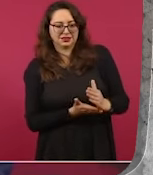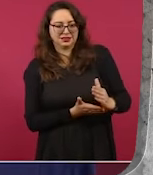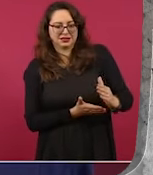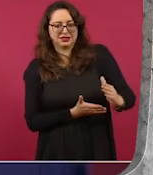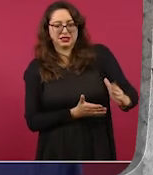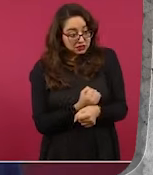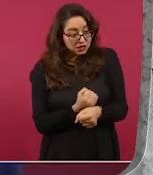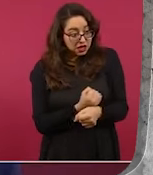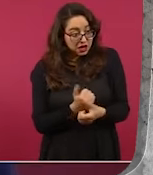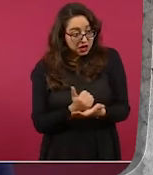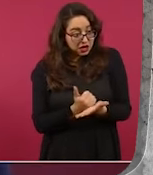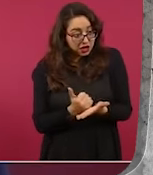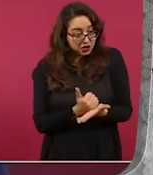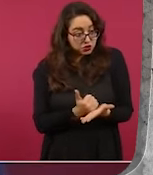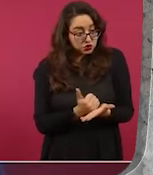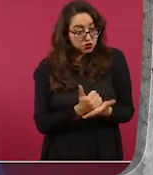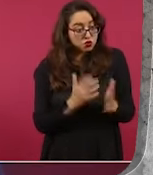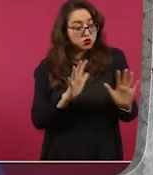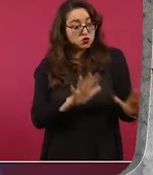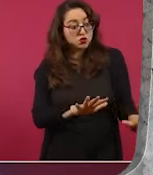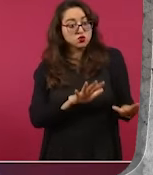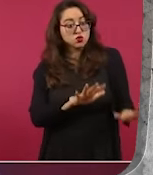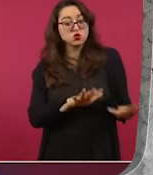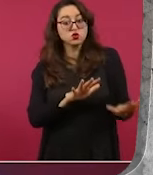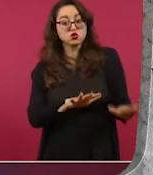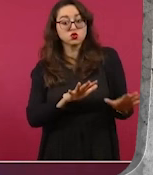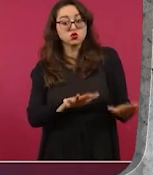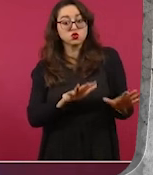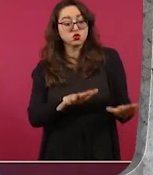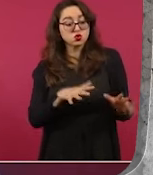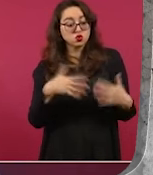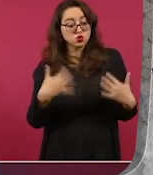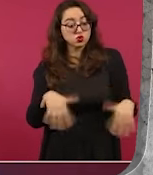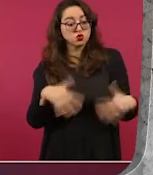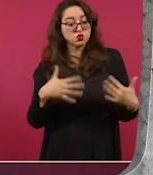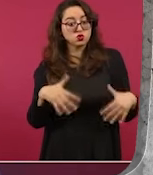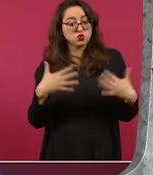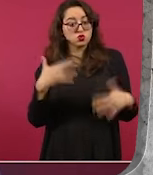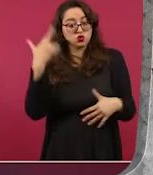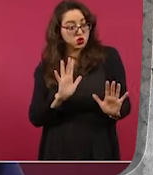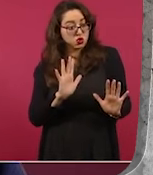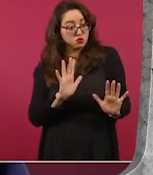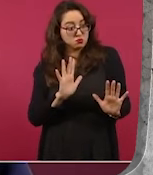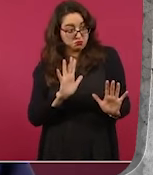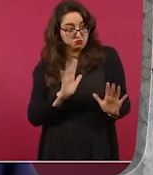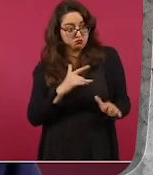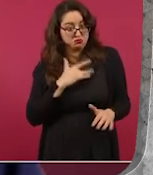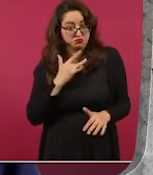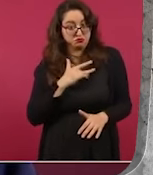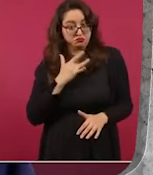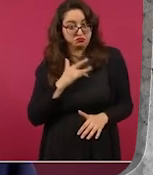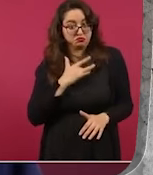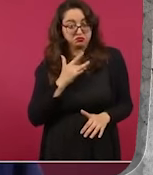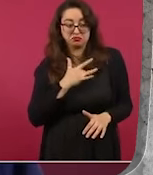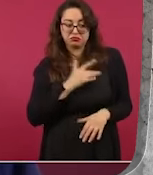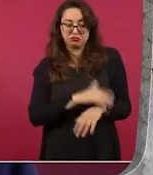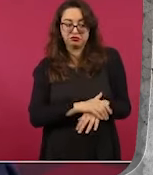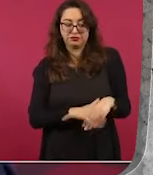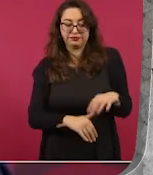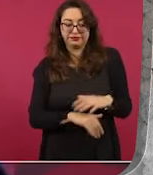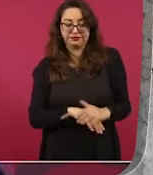sangre azul, de la moronga azul. Allá ellos se